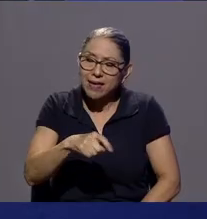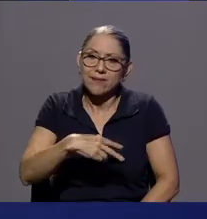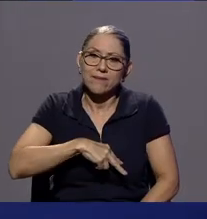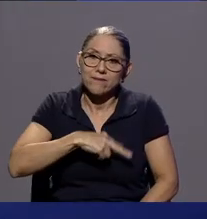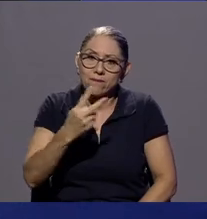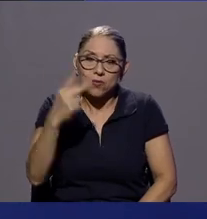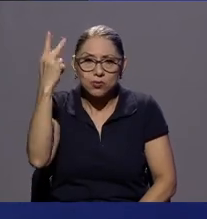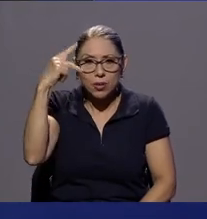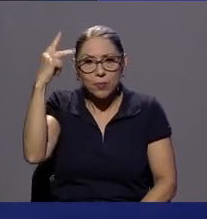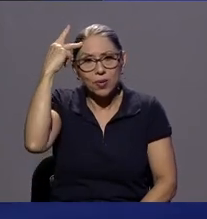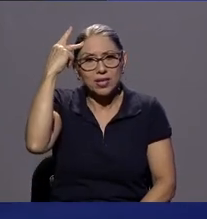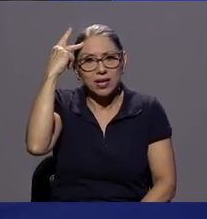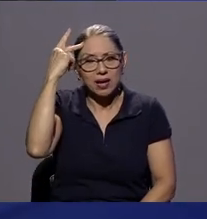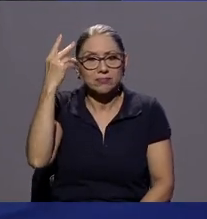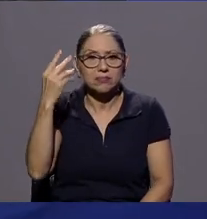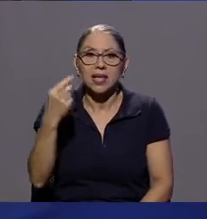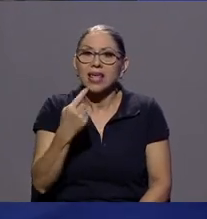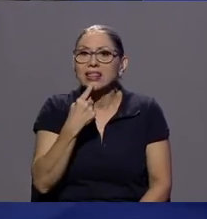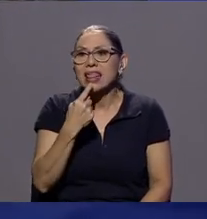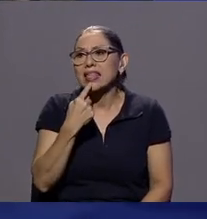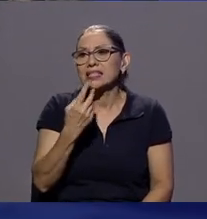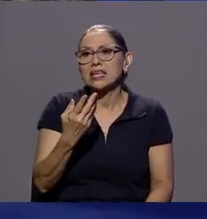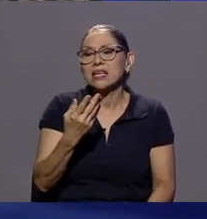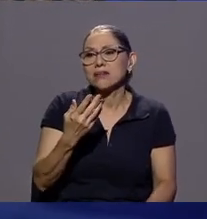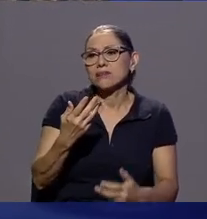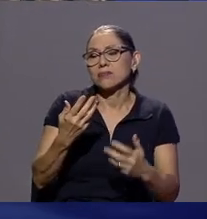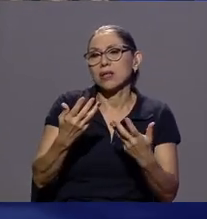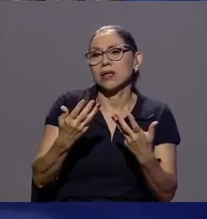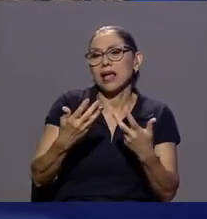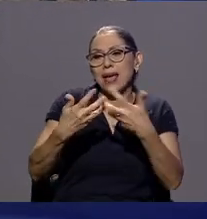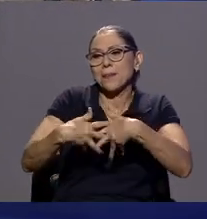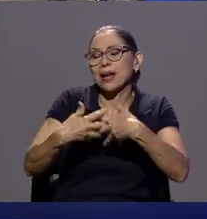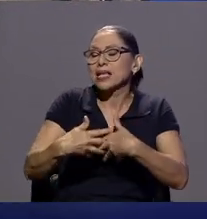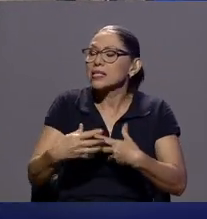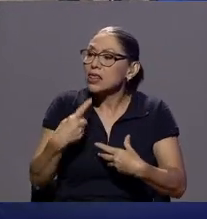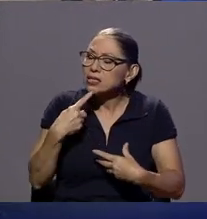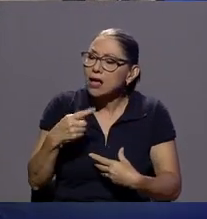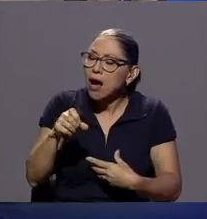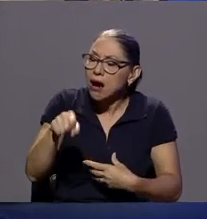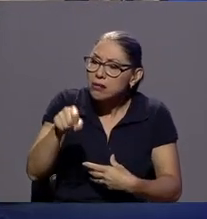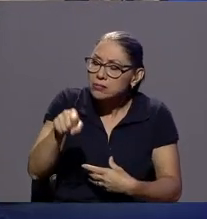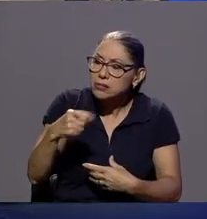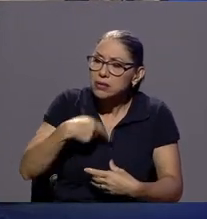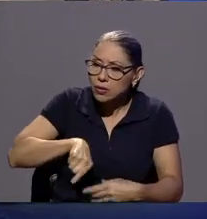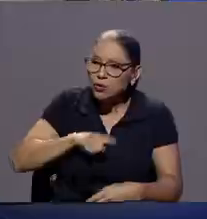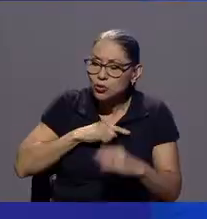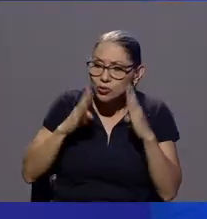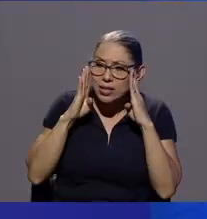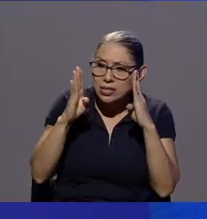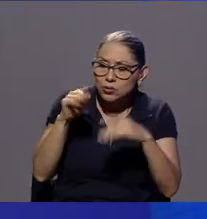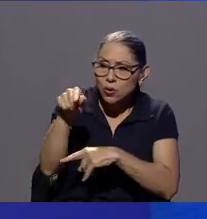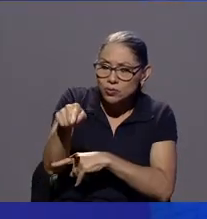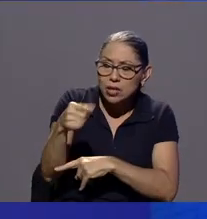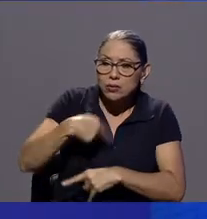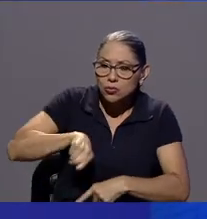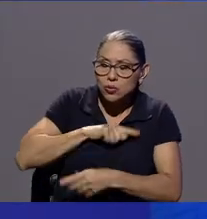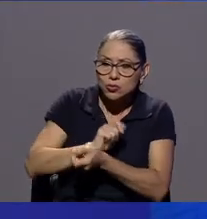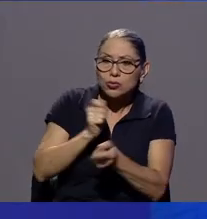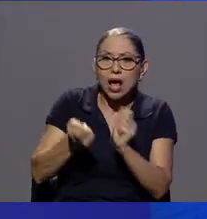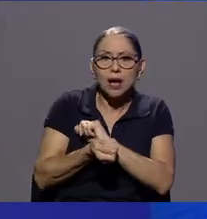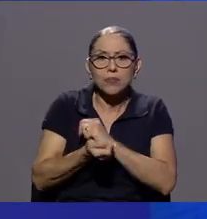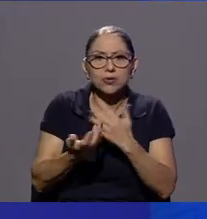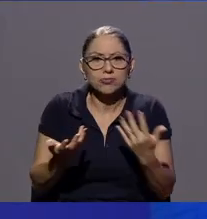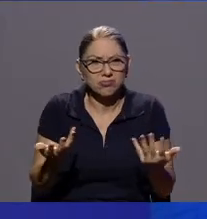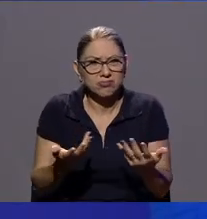de decir no si le vamos a prestar atención a este tema y si vamos a hacer los cambios que se necesitan hacer mientras tanto seguiremos